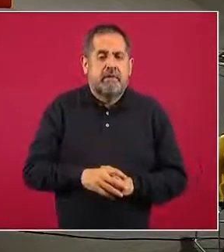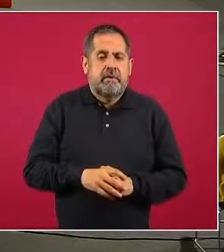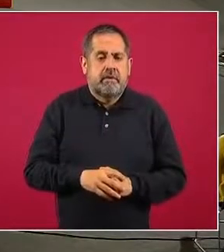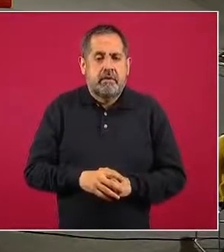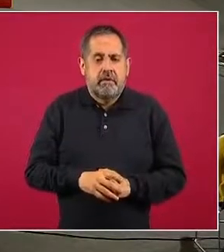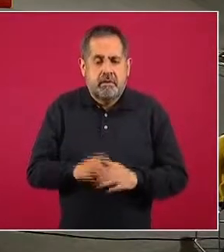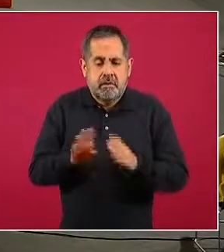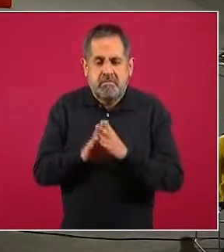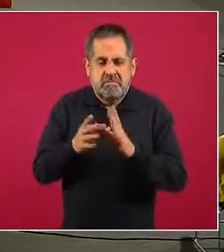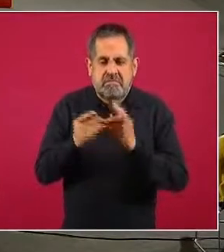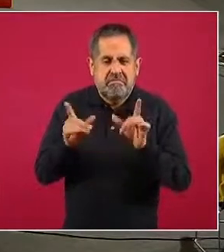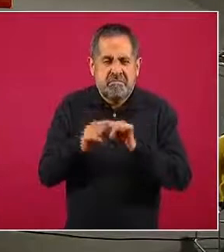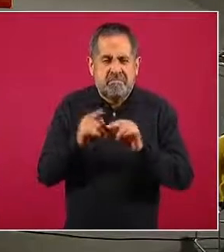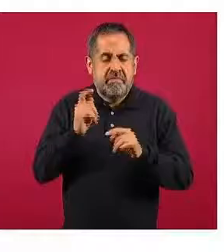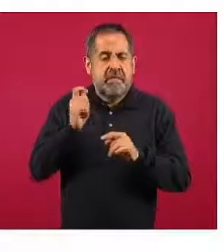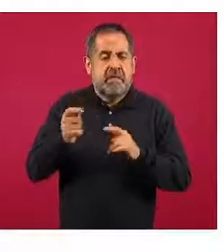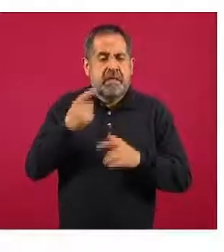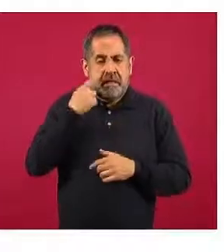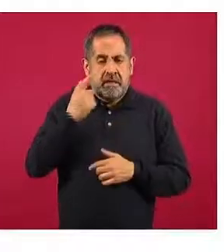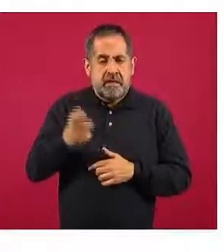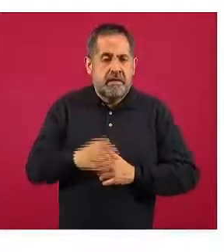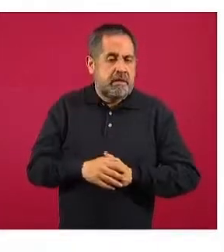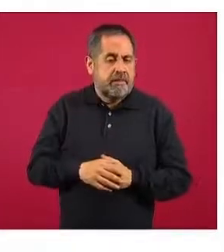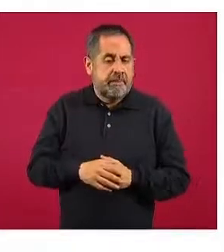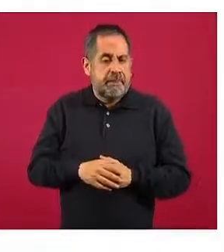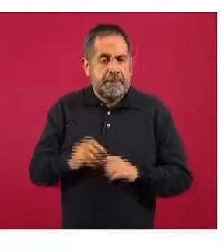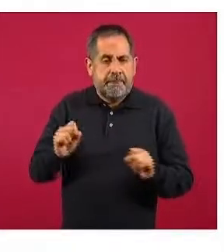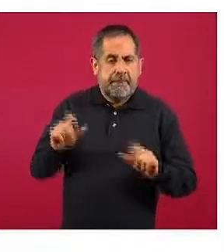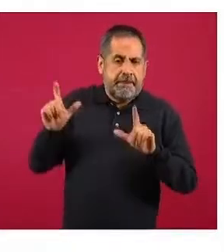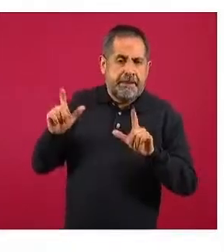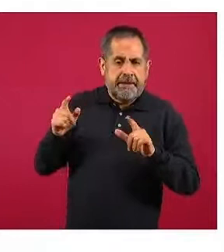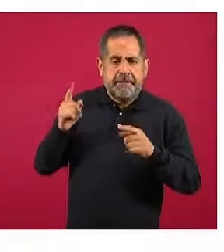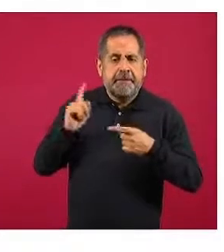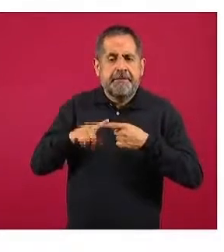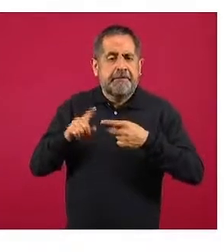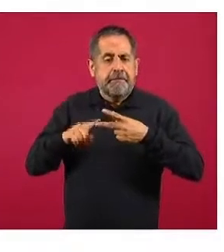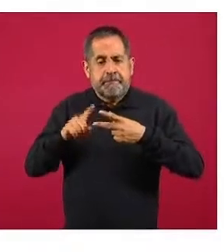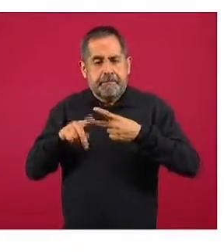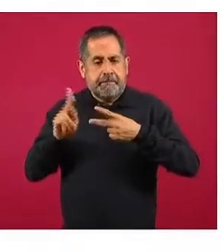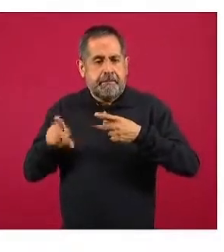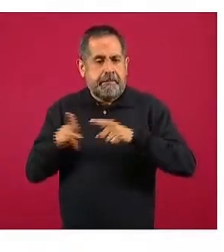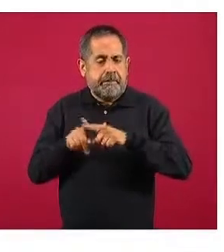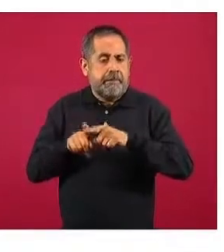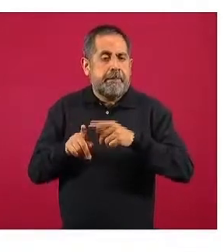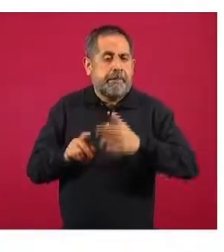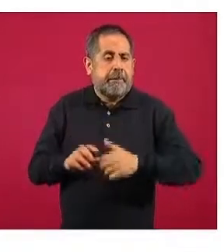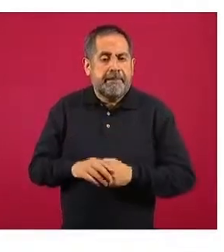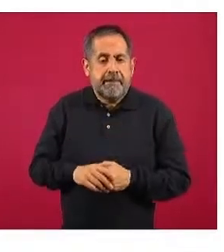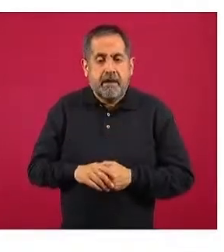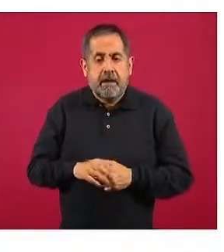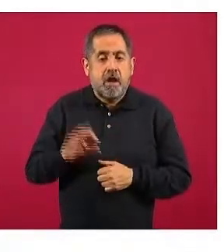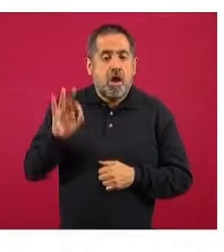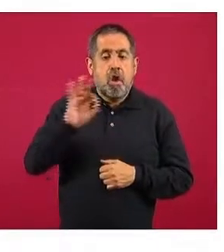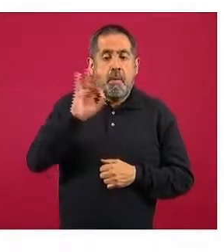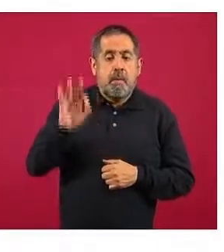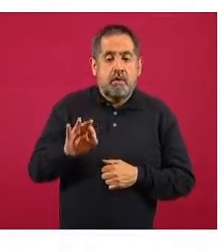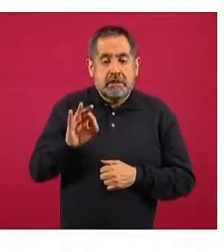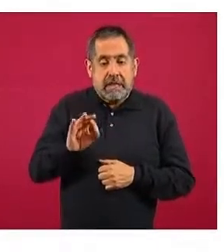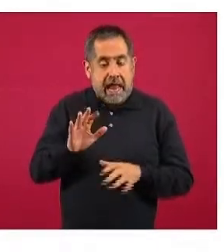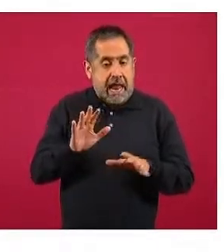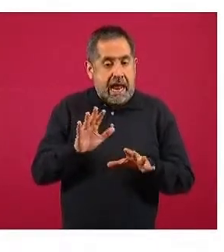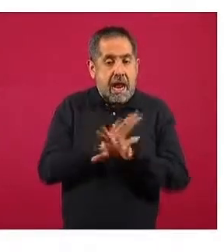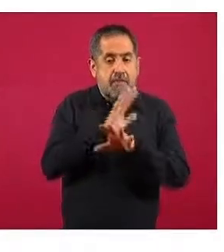o rápidamente la metodología, las siguientes dos diapositivas van a ser similares. Aquí tenemos el porcentaje de cambio